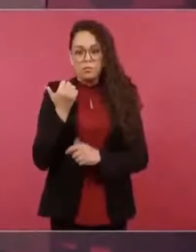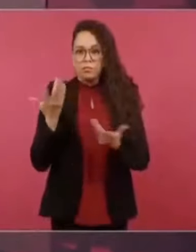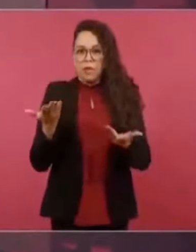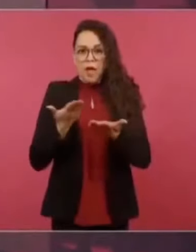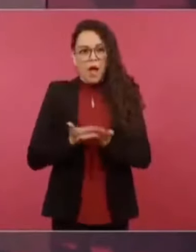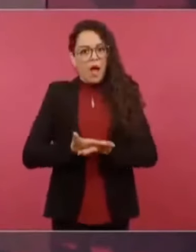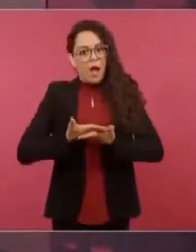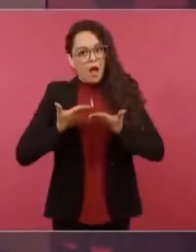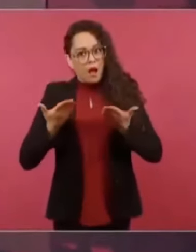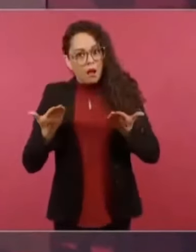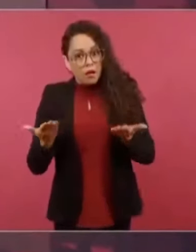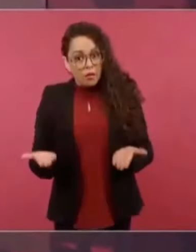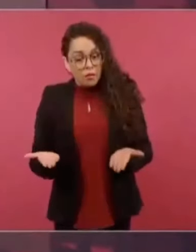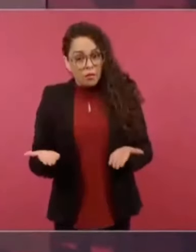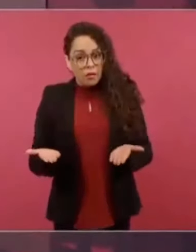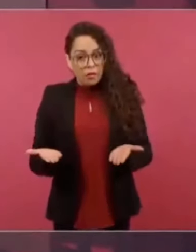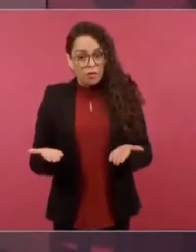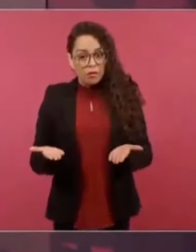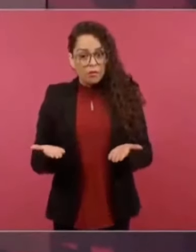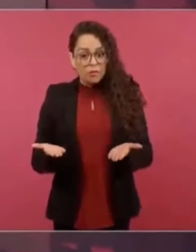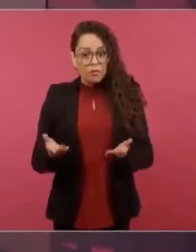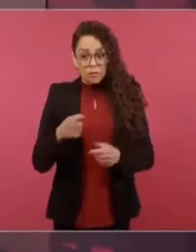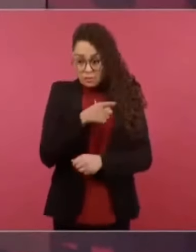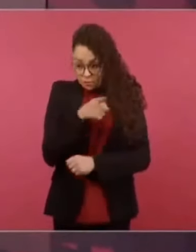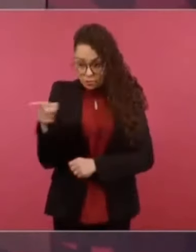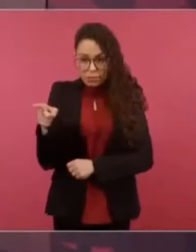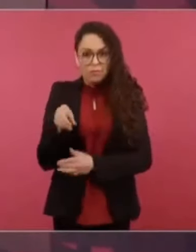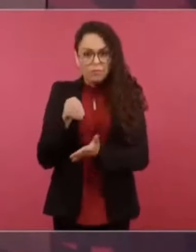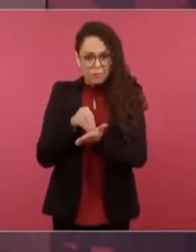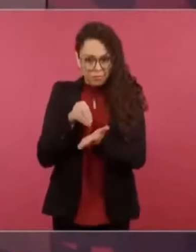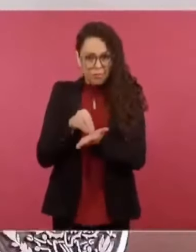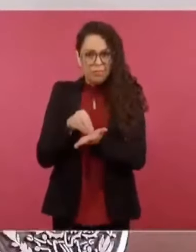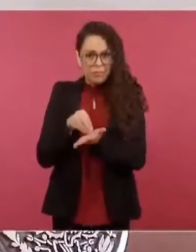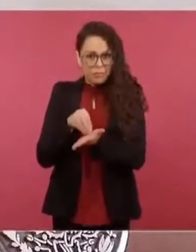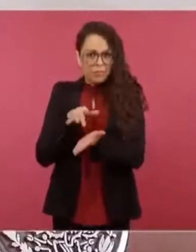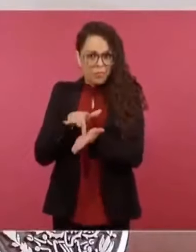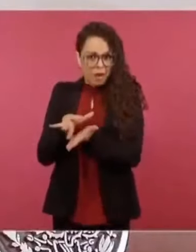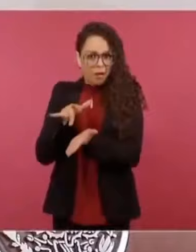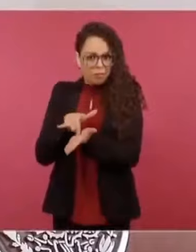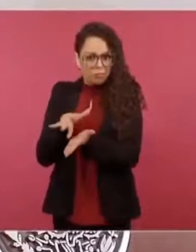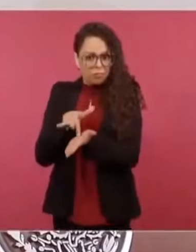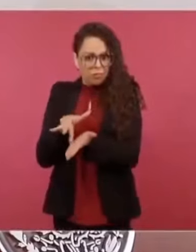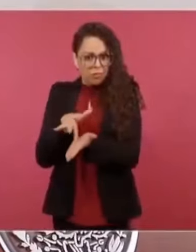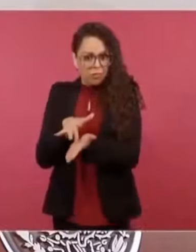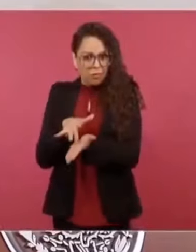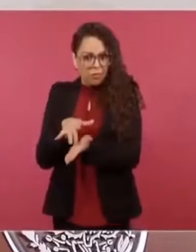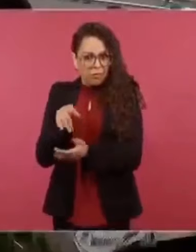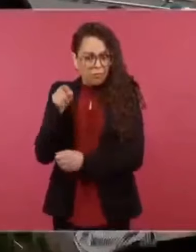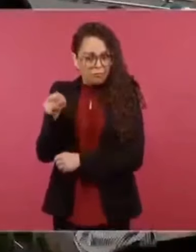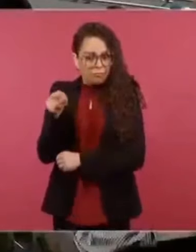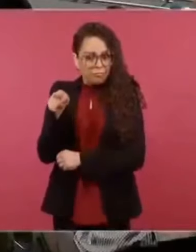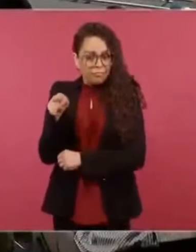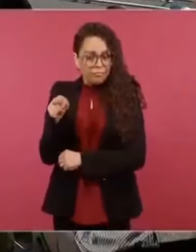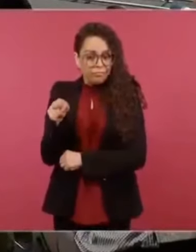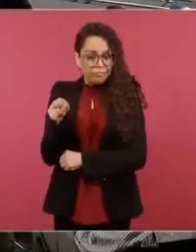todavía les ayudan, son los que